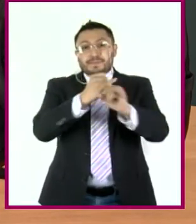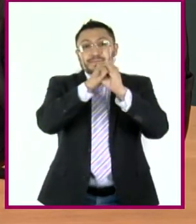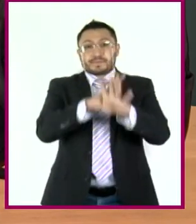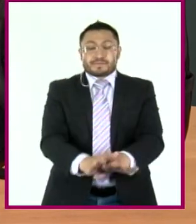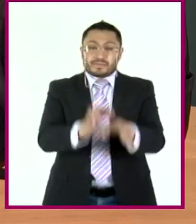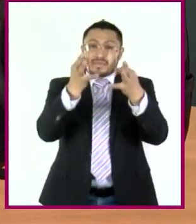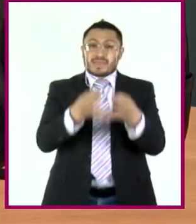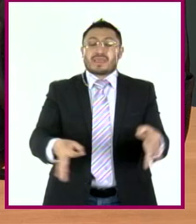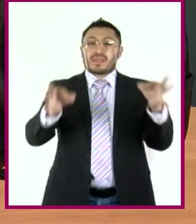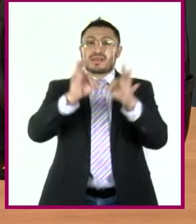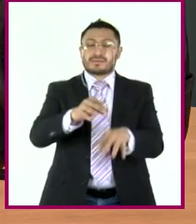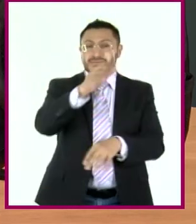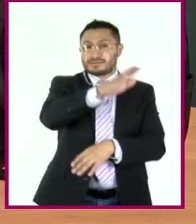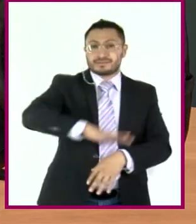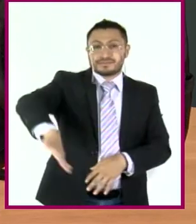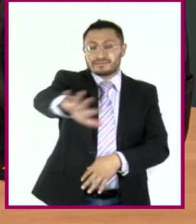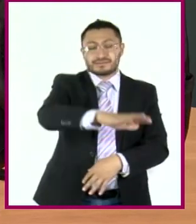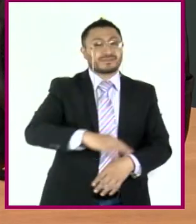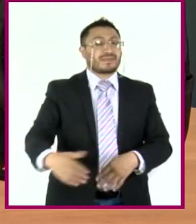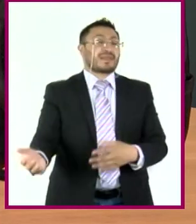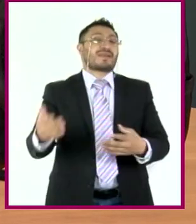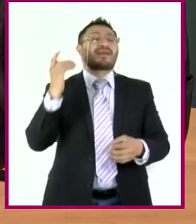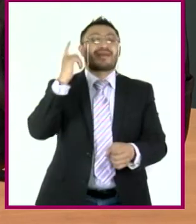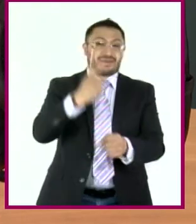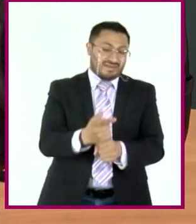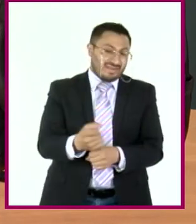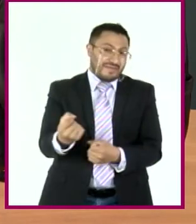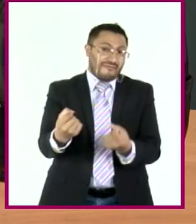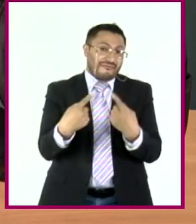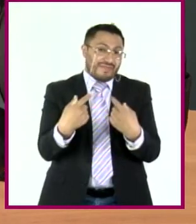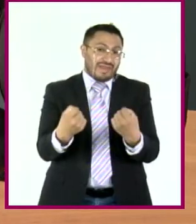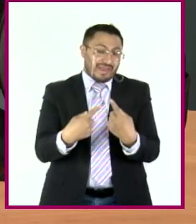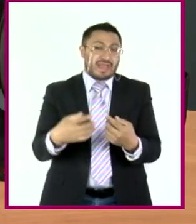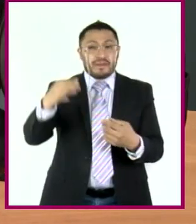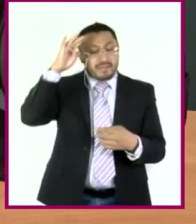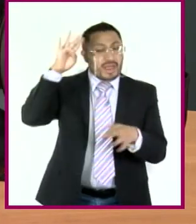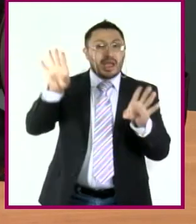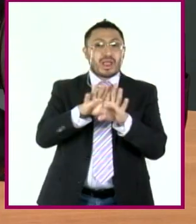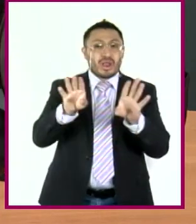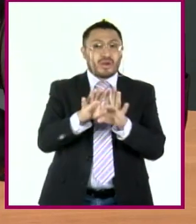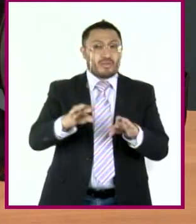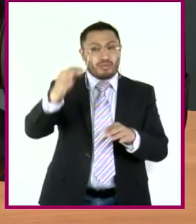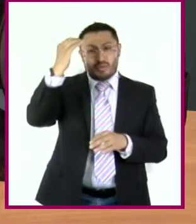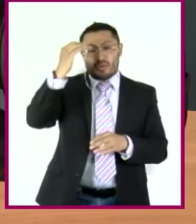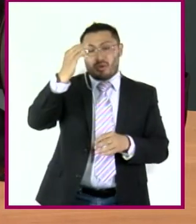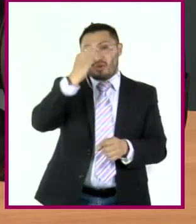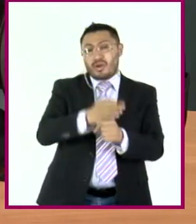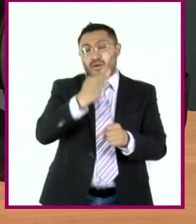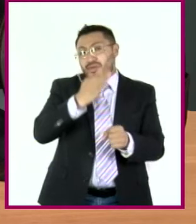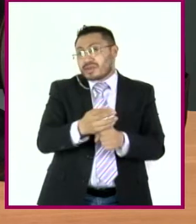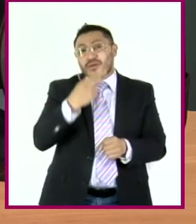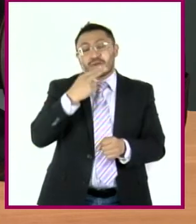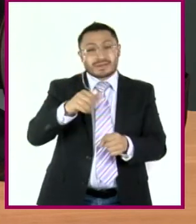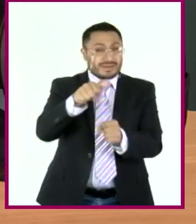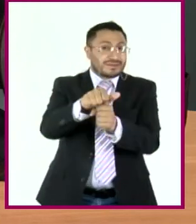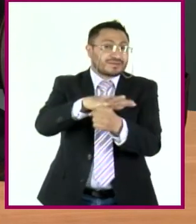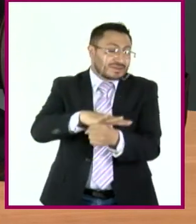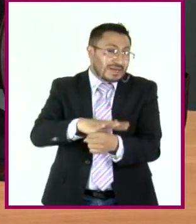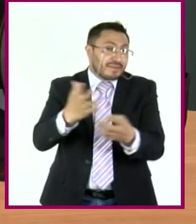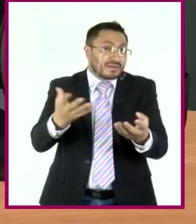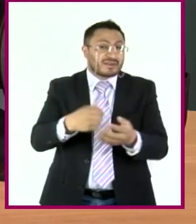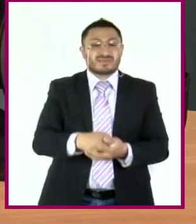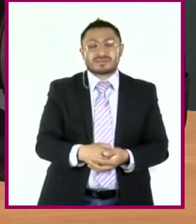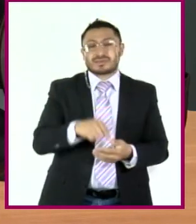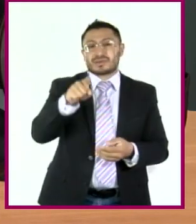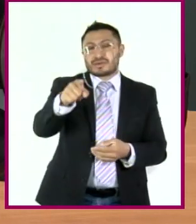útil para que cada quien encuentre su llamado y para que pensemos cómo vamos a revolucionar este momento que vivimos. Si estás viendo este episodio de Humanamente